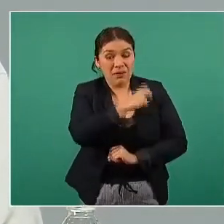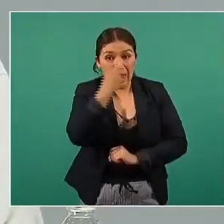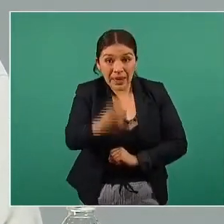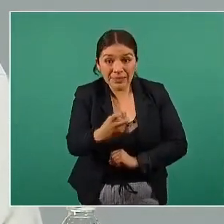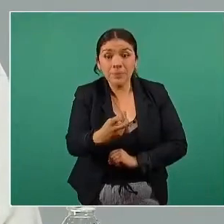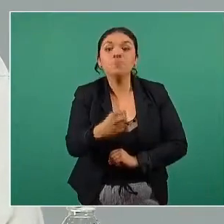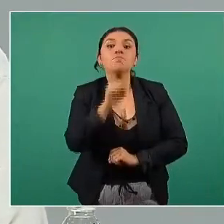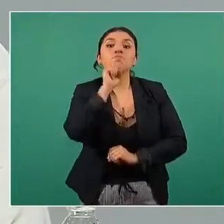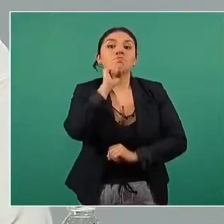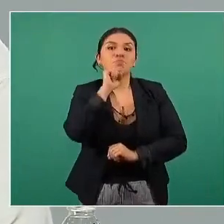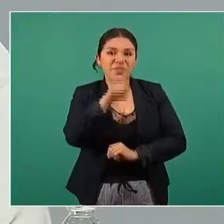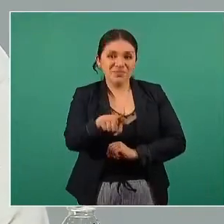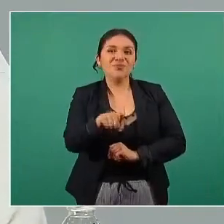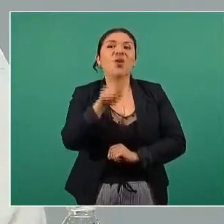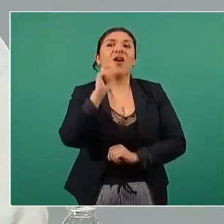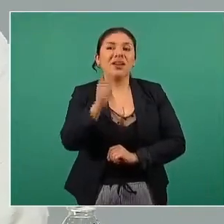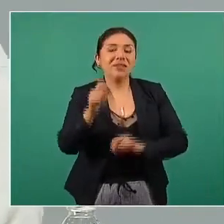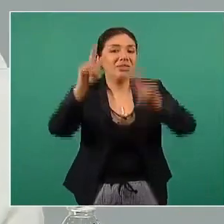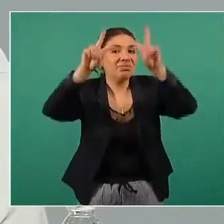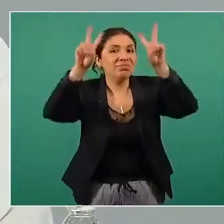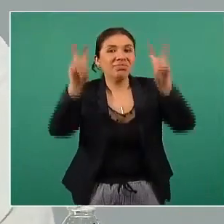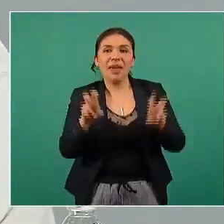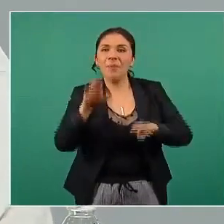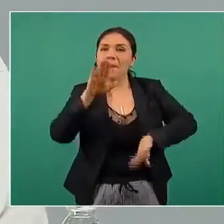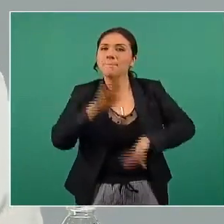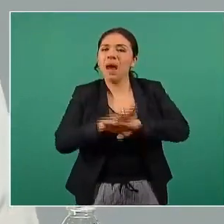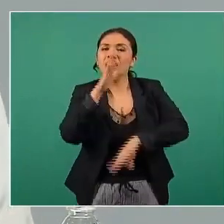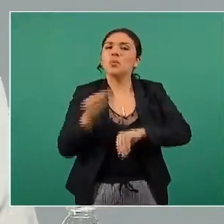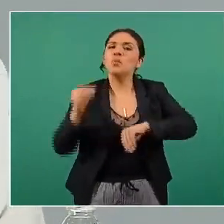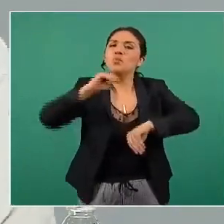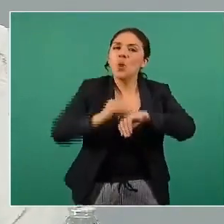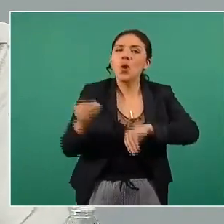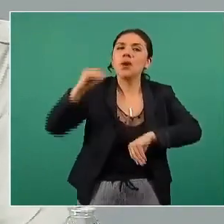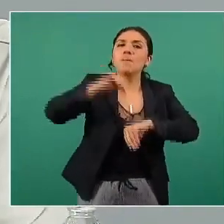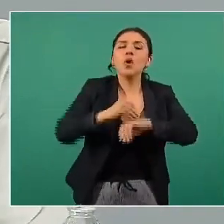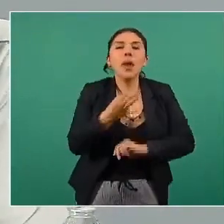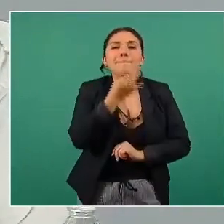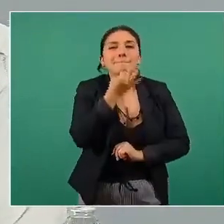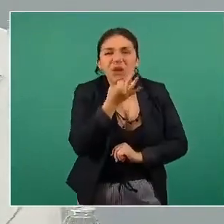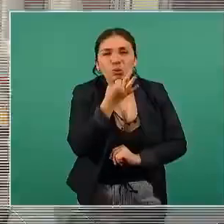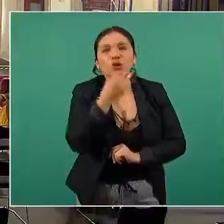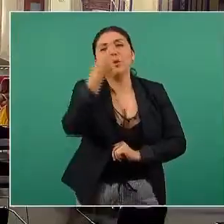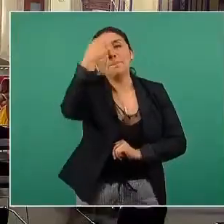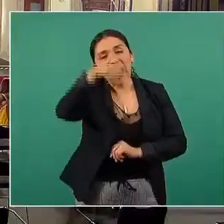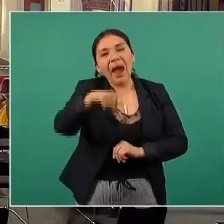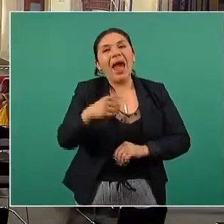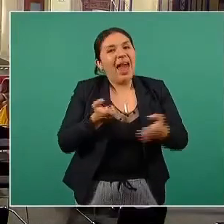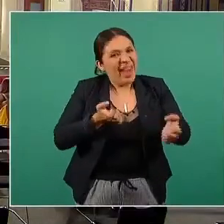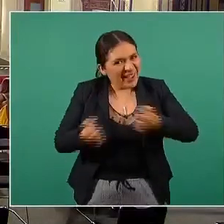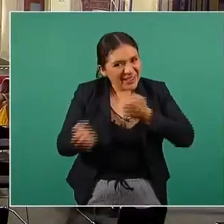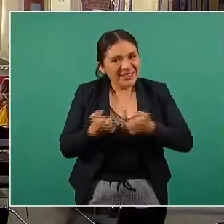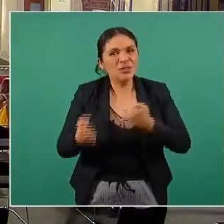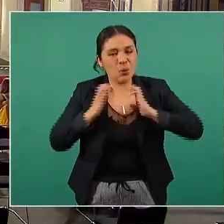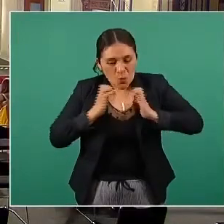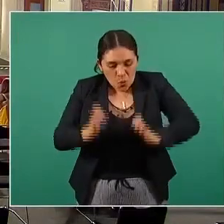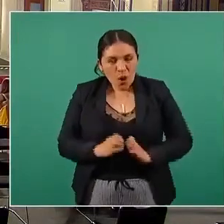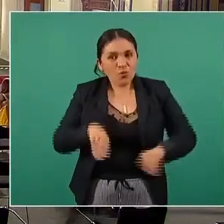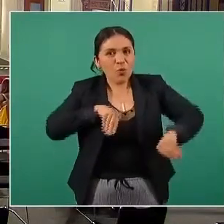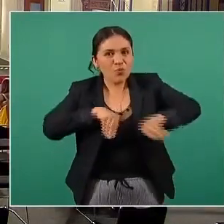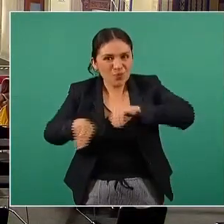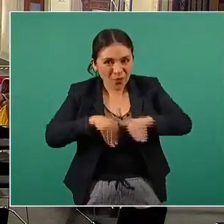de hecho el tema de sumar minutos de suma minutos de actividad física